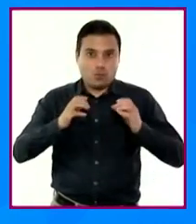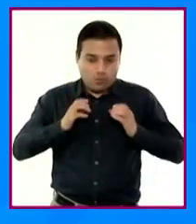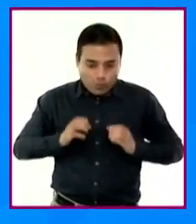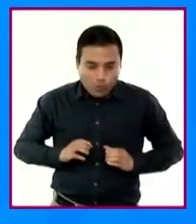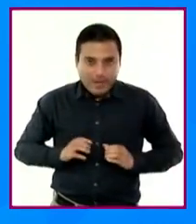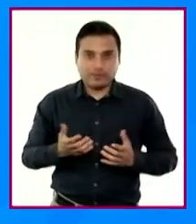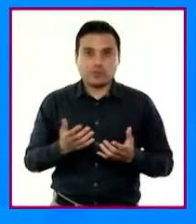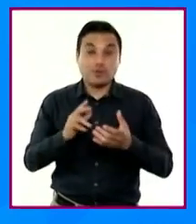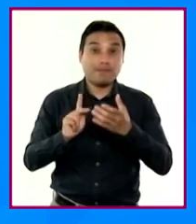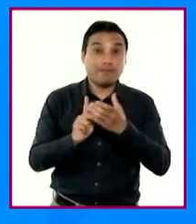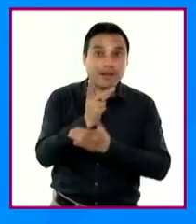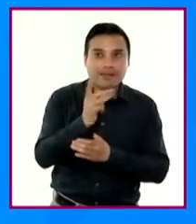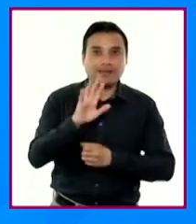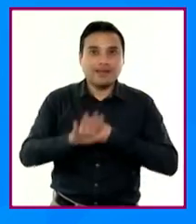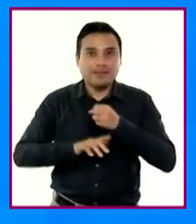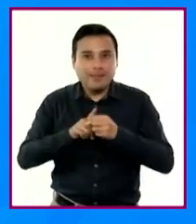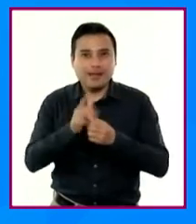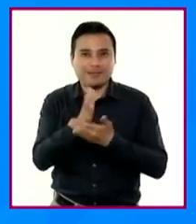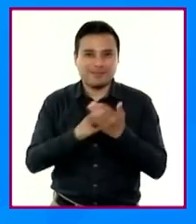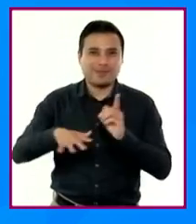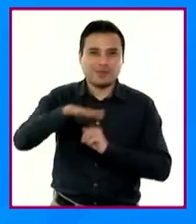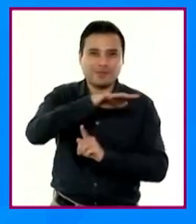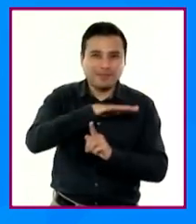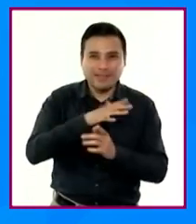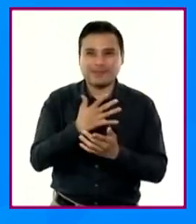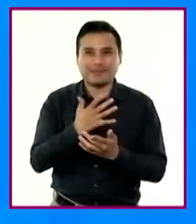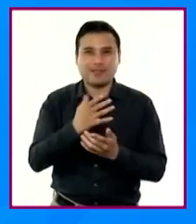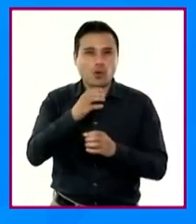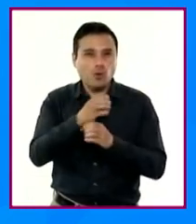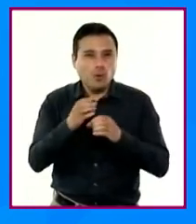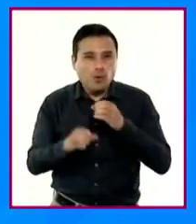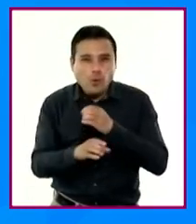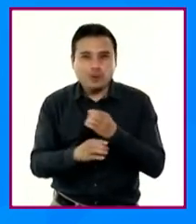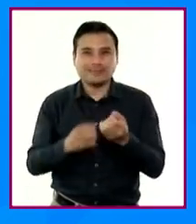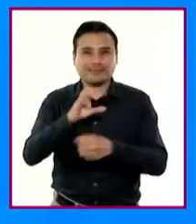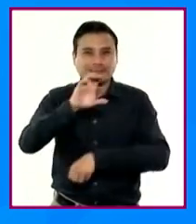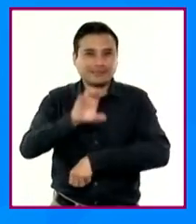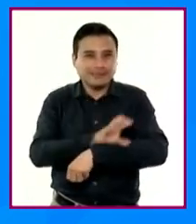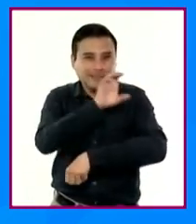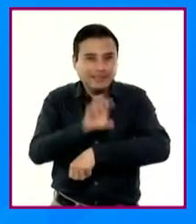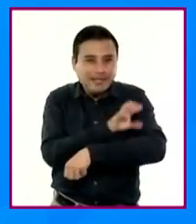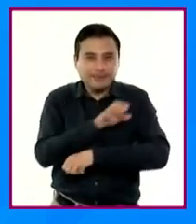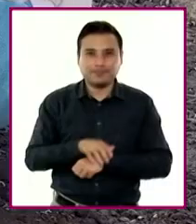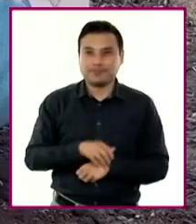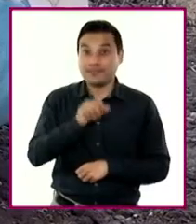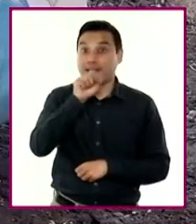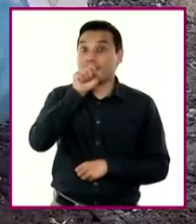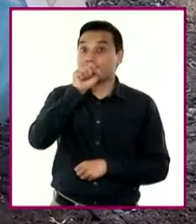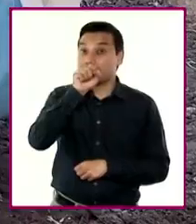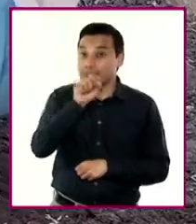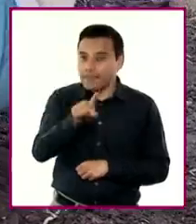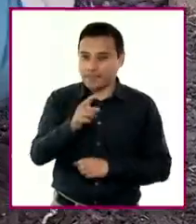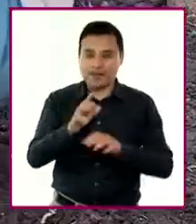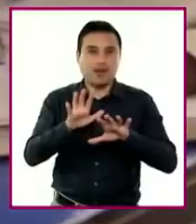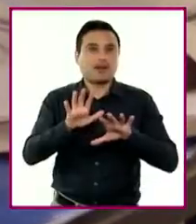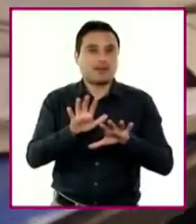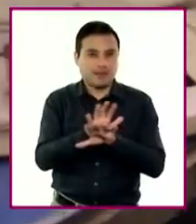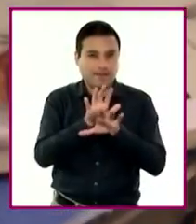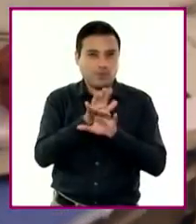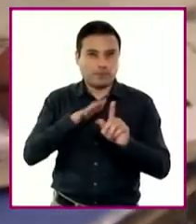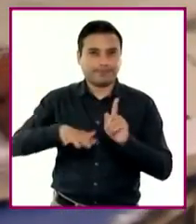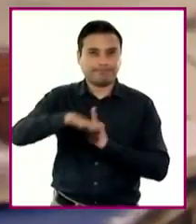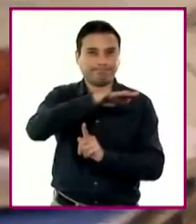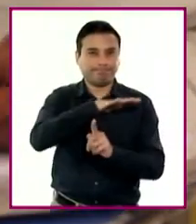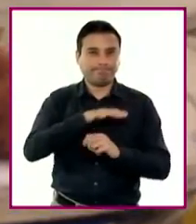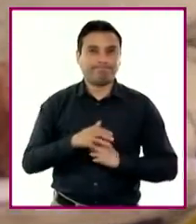seres vivos, la materia, la energía, así como cambios y regularidades en el entorno natural. En